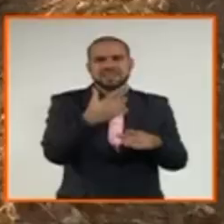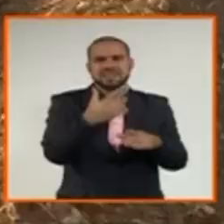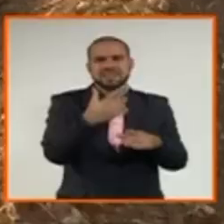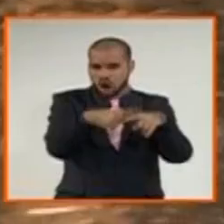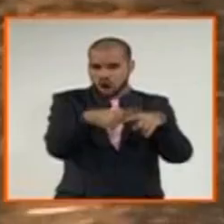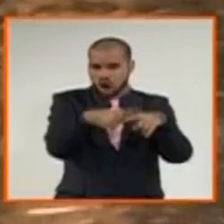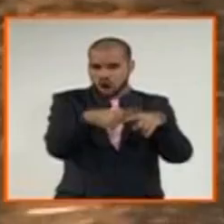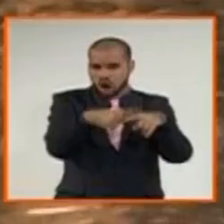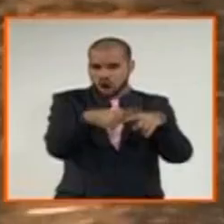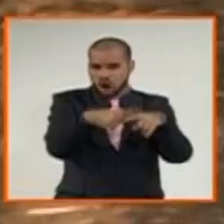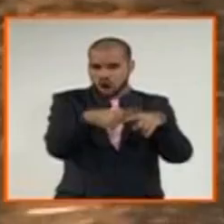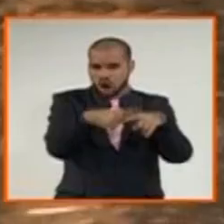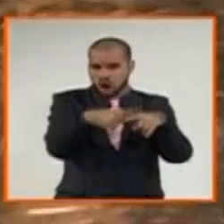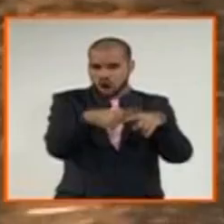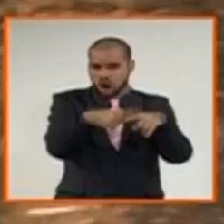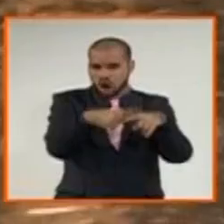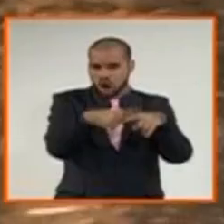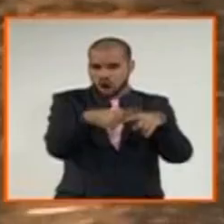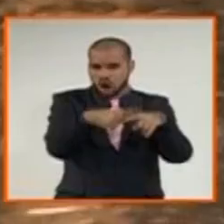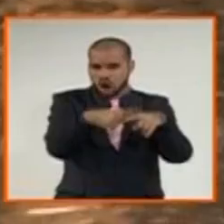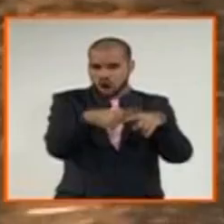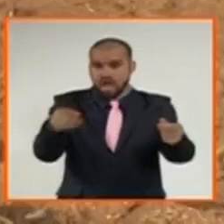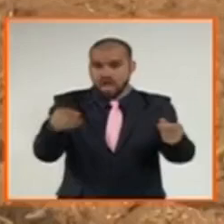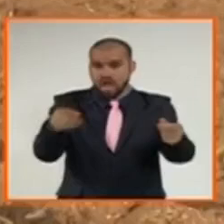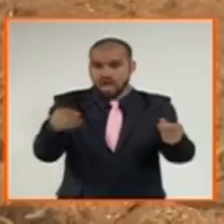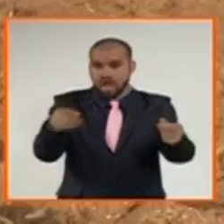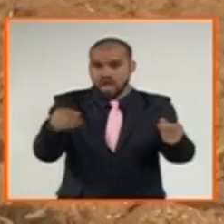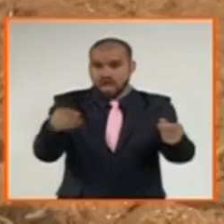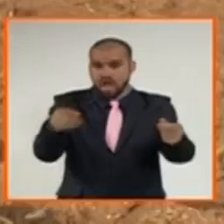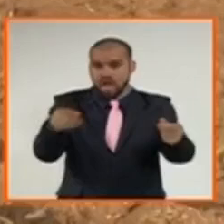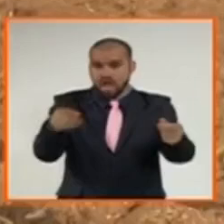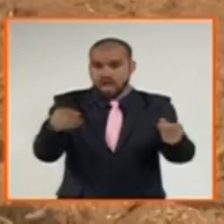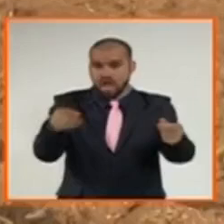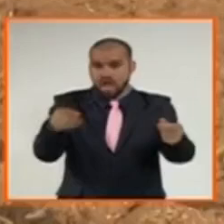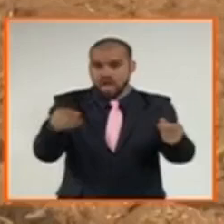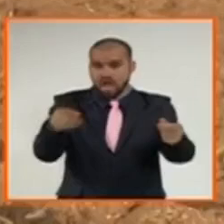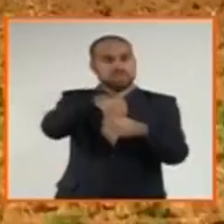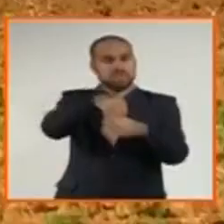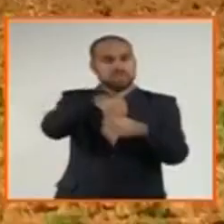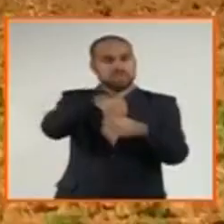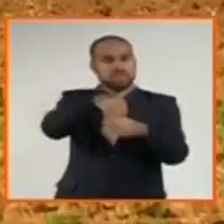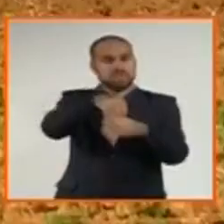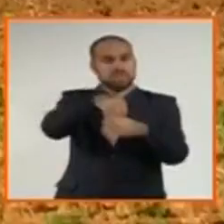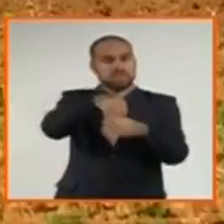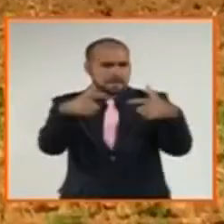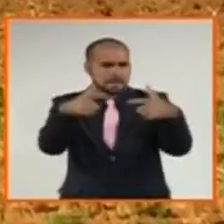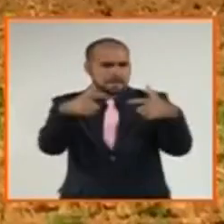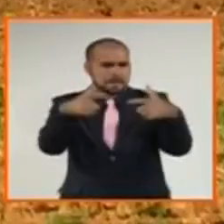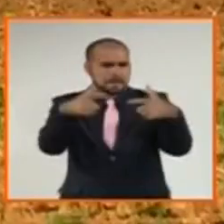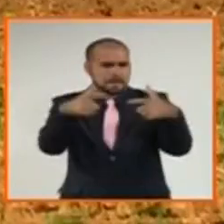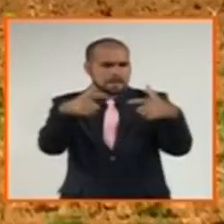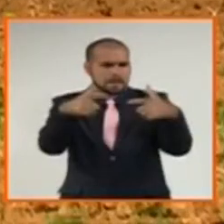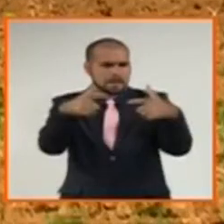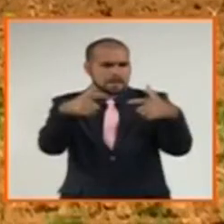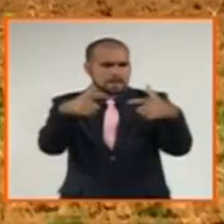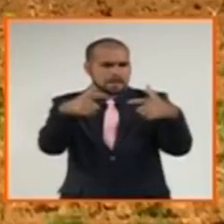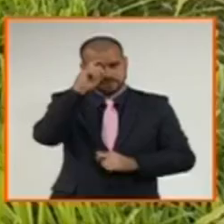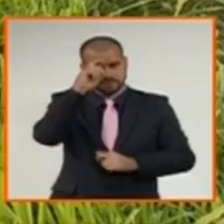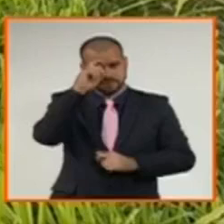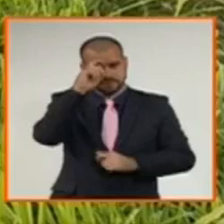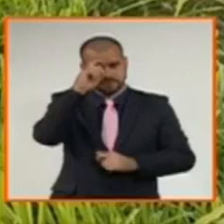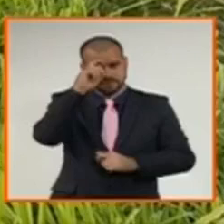aprendidas por los productores del Aramis Pérez y que ya se multiplican en otras áreas de la provincia espirituana. Las curvas